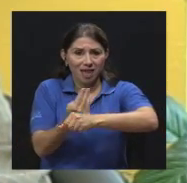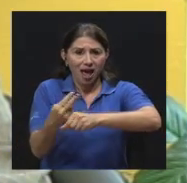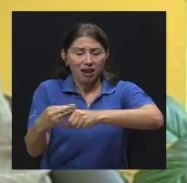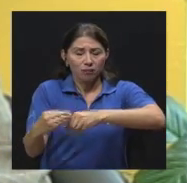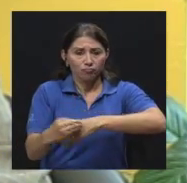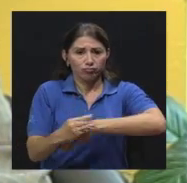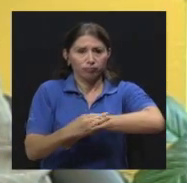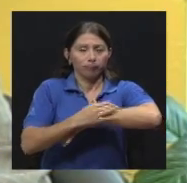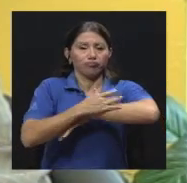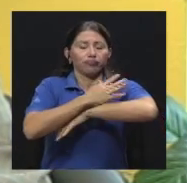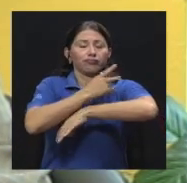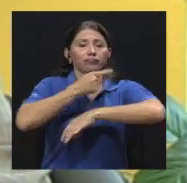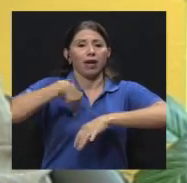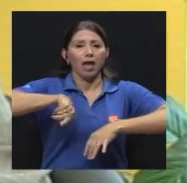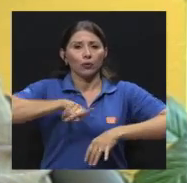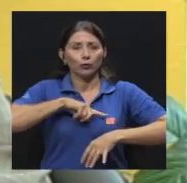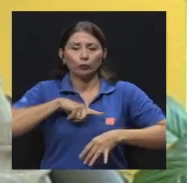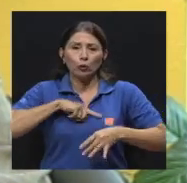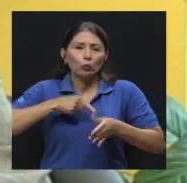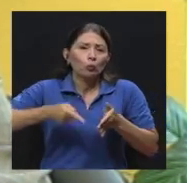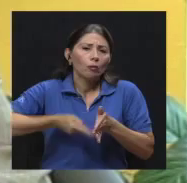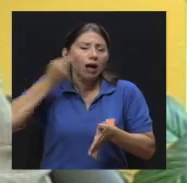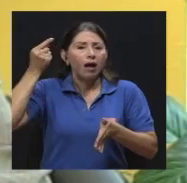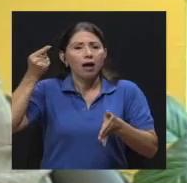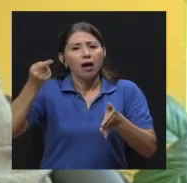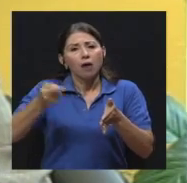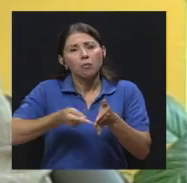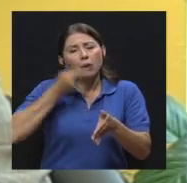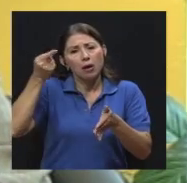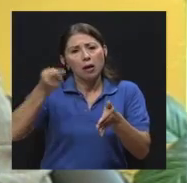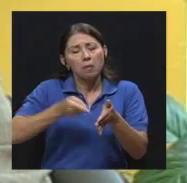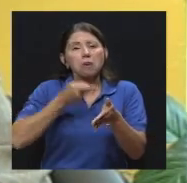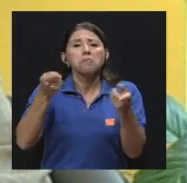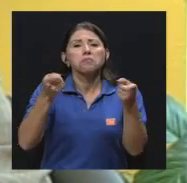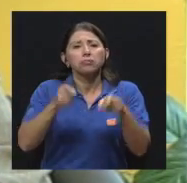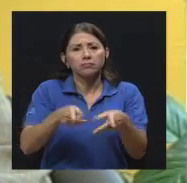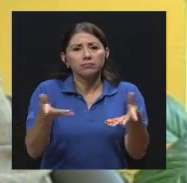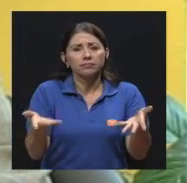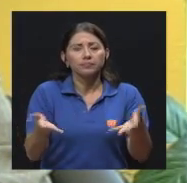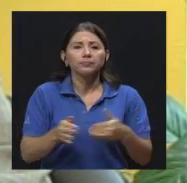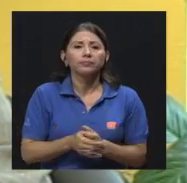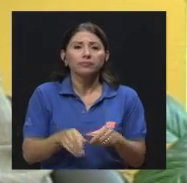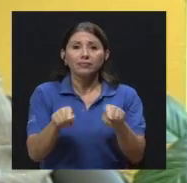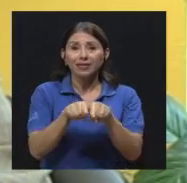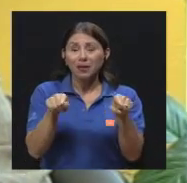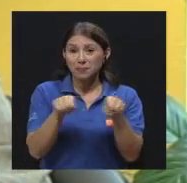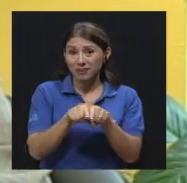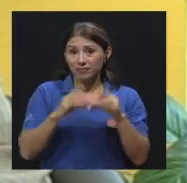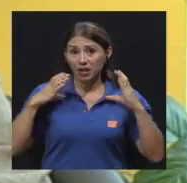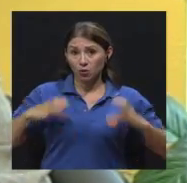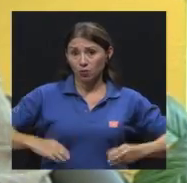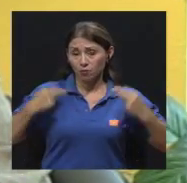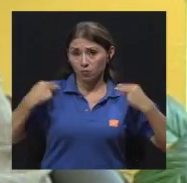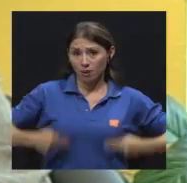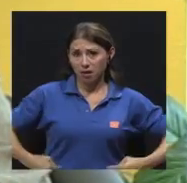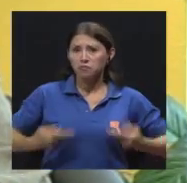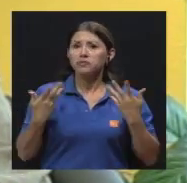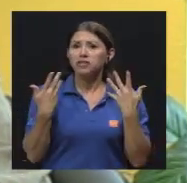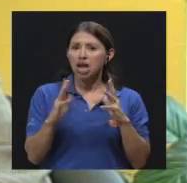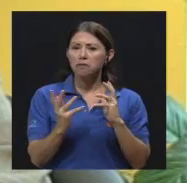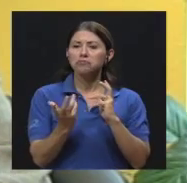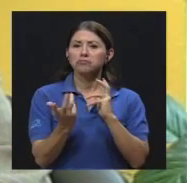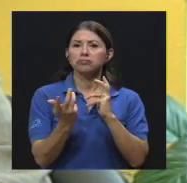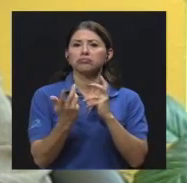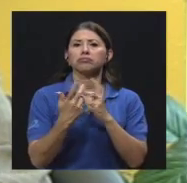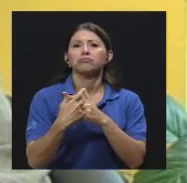¿verdad? En una forma ocasional o oportunista. También el cuerpo humano se ha adaptado a ellos